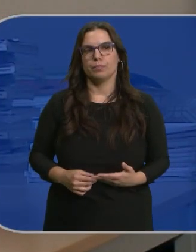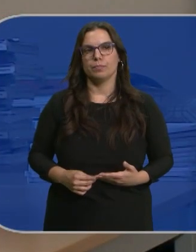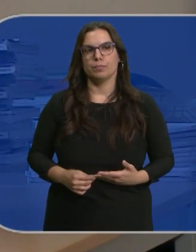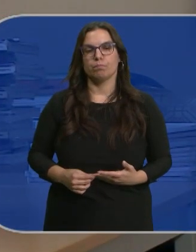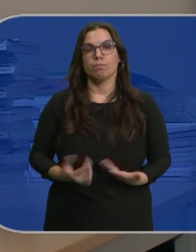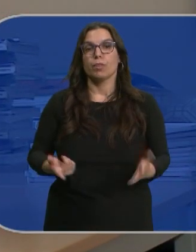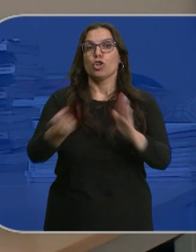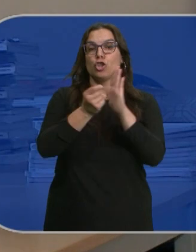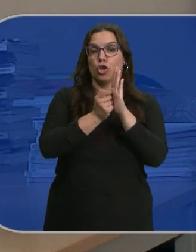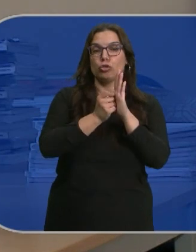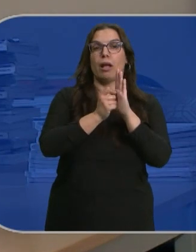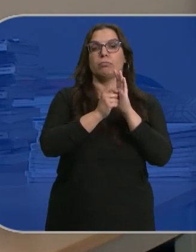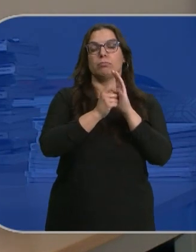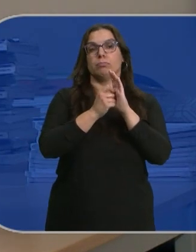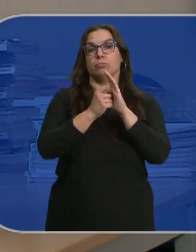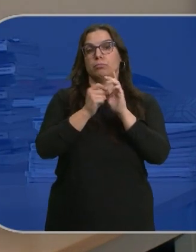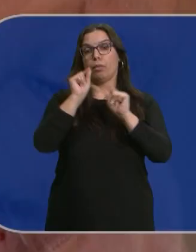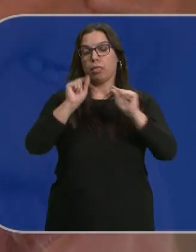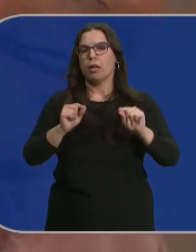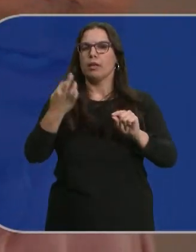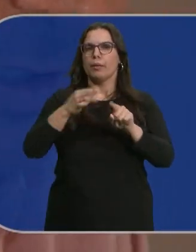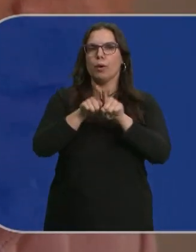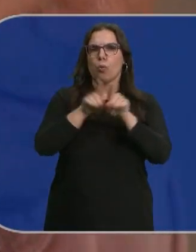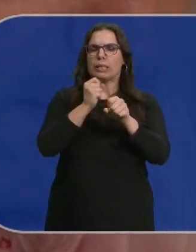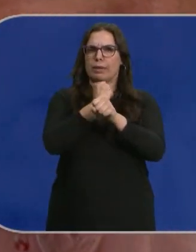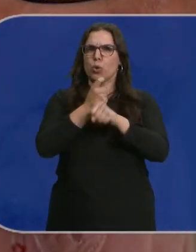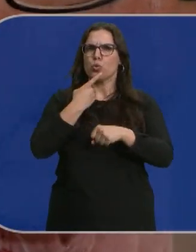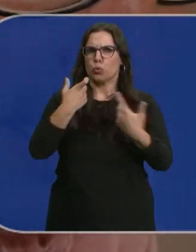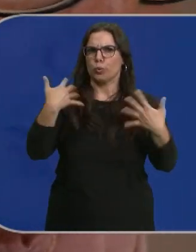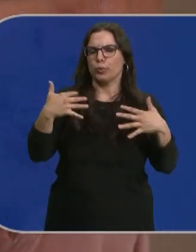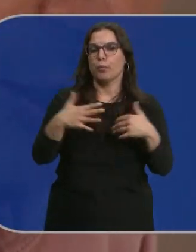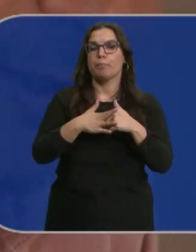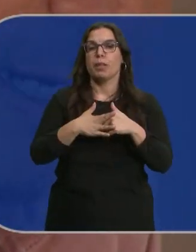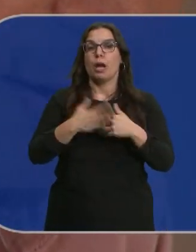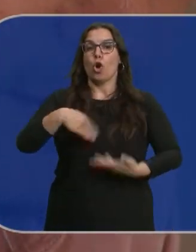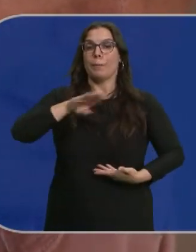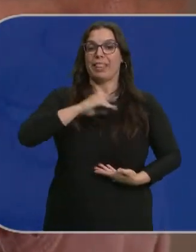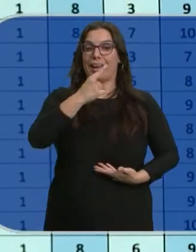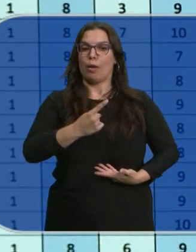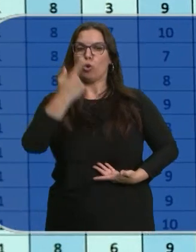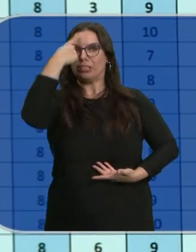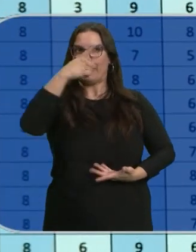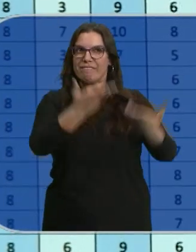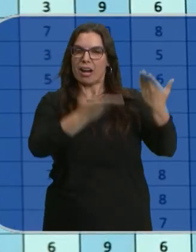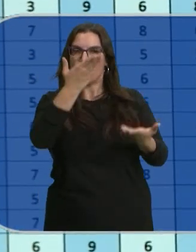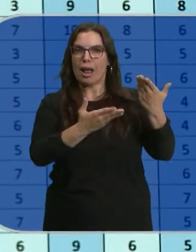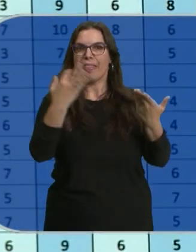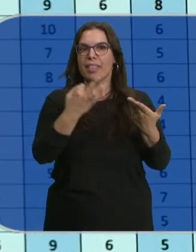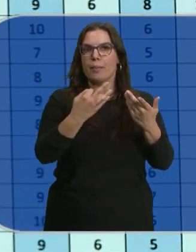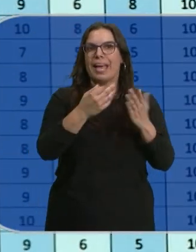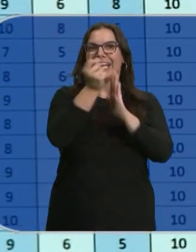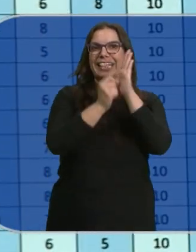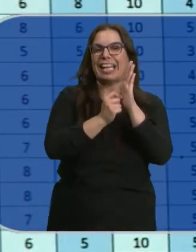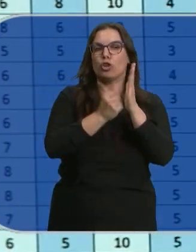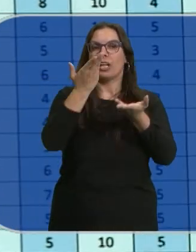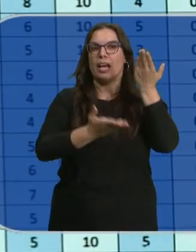Para poner las notas los profesores han tenido que realizar una compleja y ardua tarea. Para calificar cada competencia han tenido que poner una veintena de criterios de